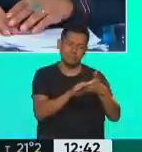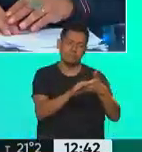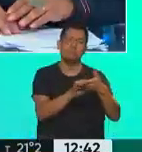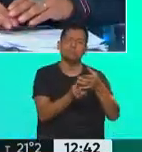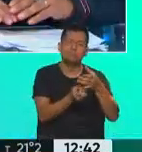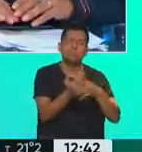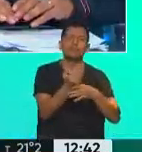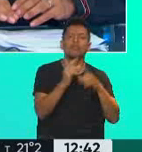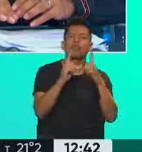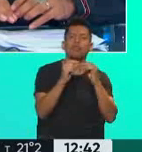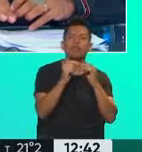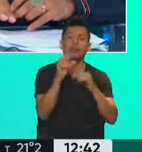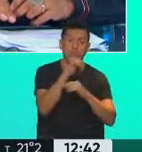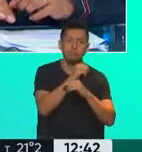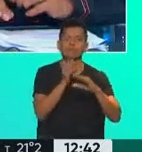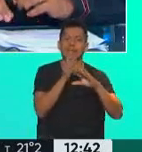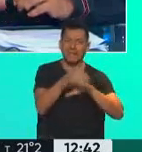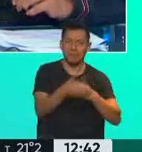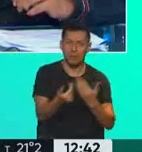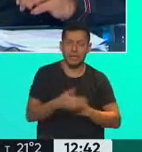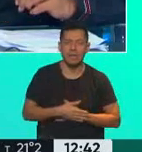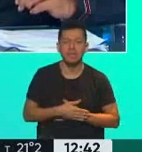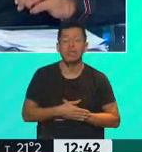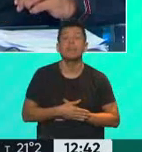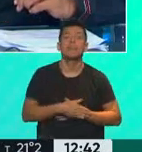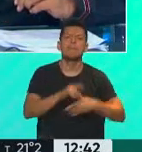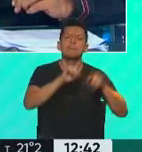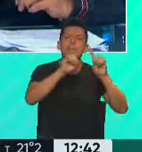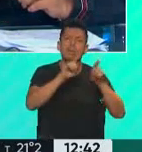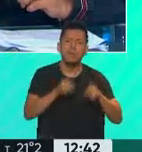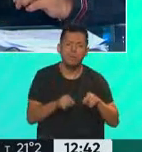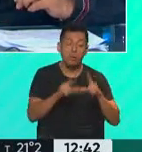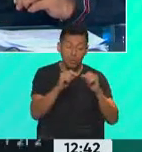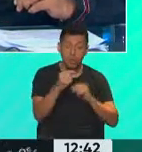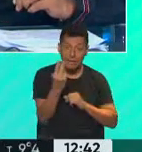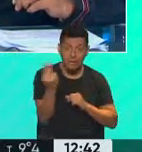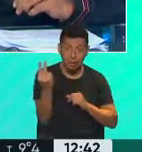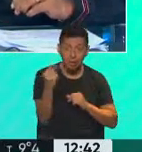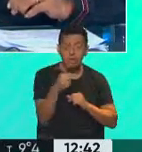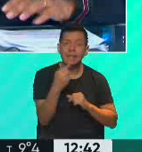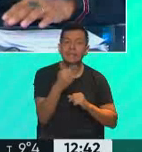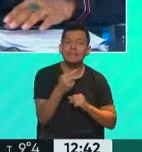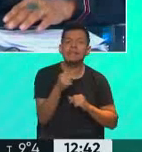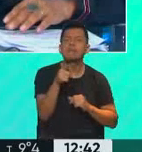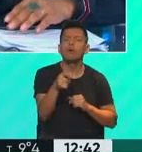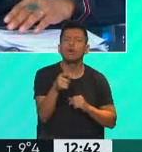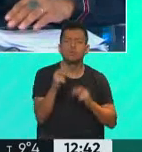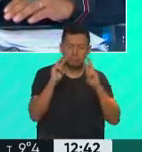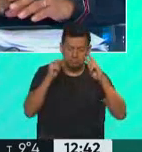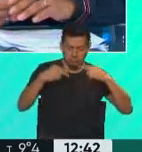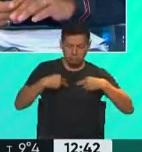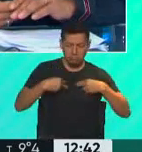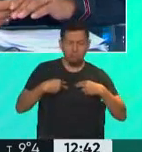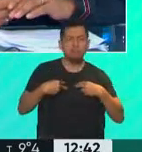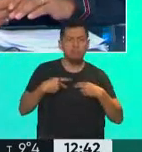poder ingresar. Y luego te salen las preguntas. La pregunta 22 se refiere a si te reconoces descendiente